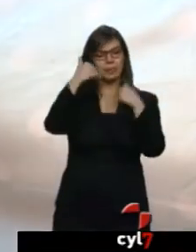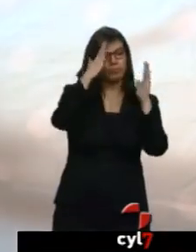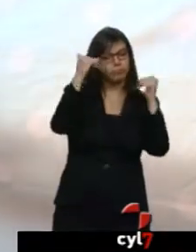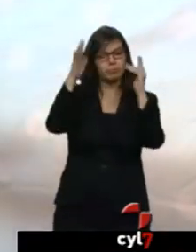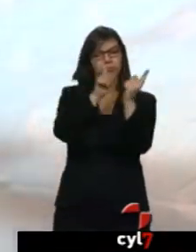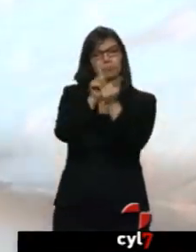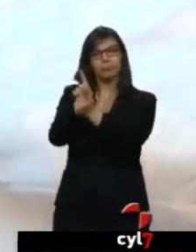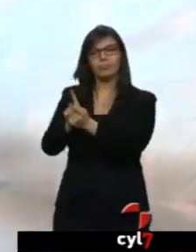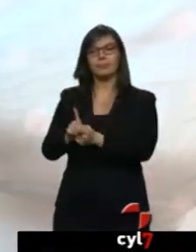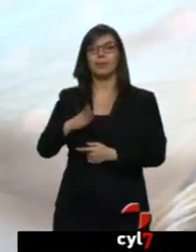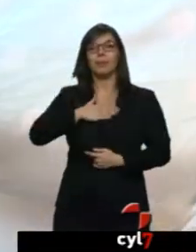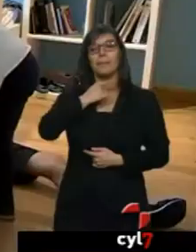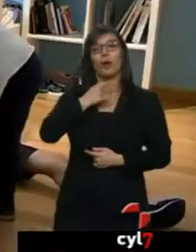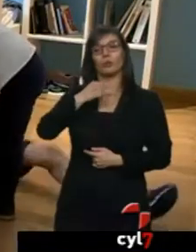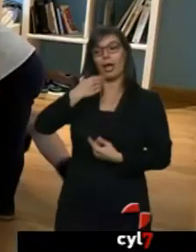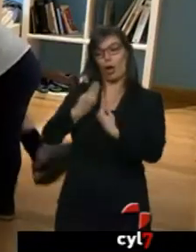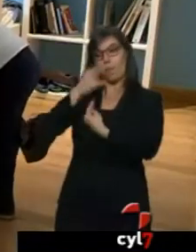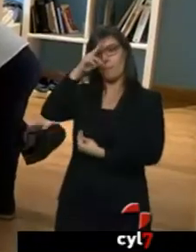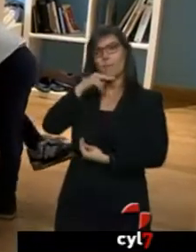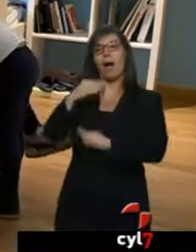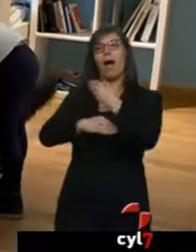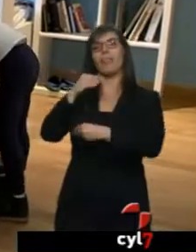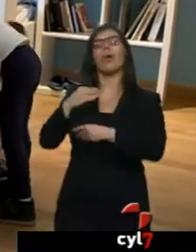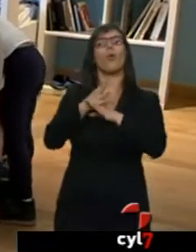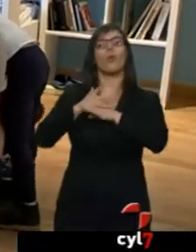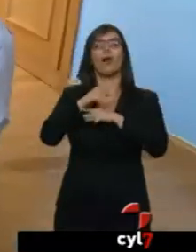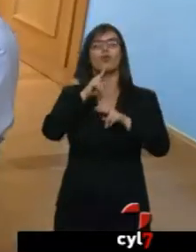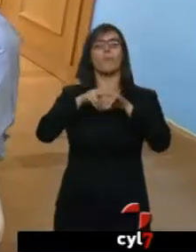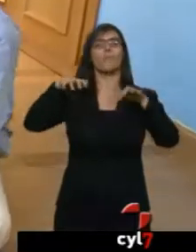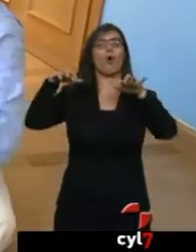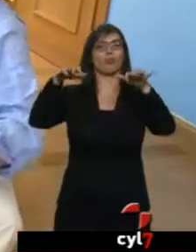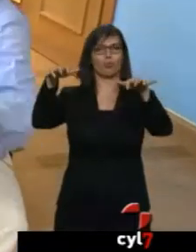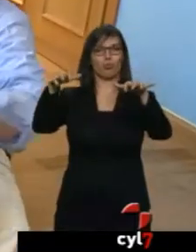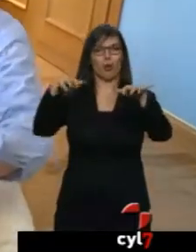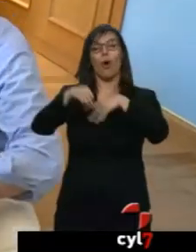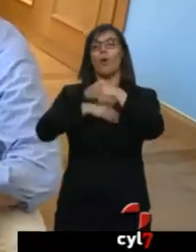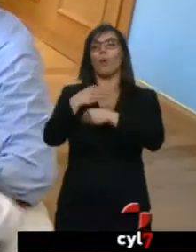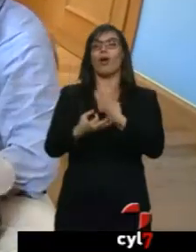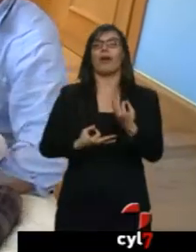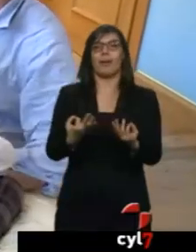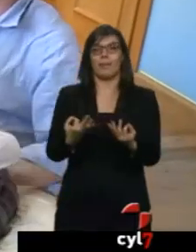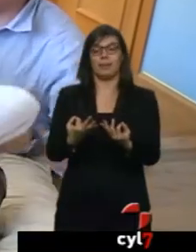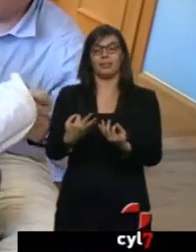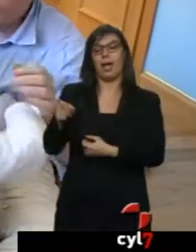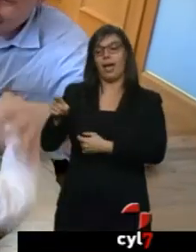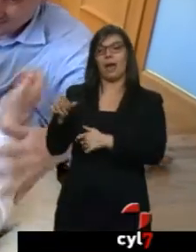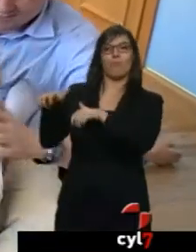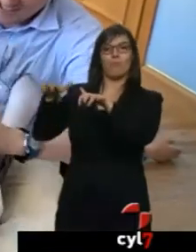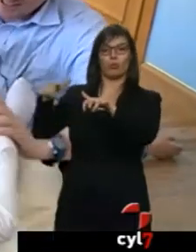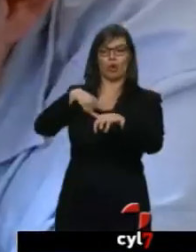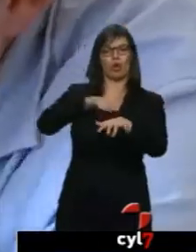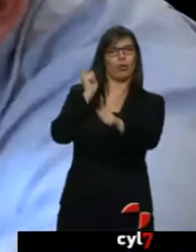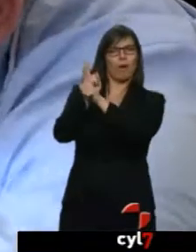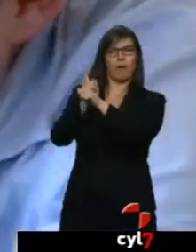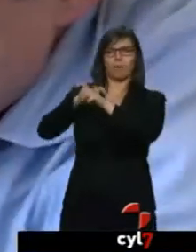hacer con mi papá es jugar con él al monstruo. Es un juego que él es el monstruo y nosotros le atacamos a él mientras